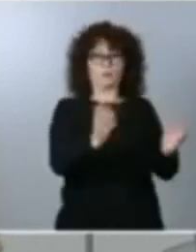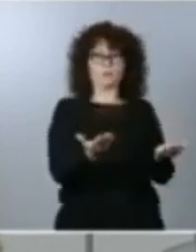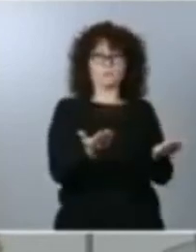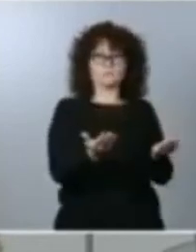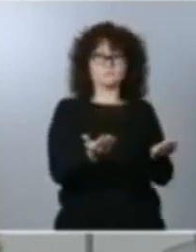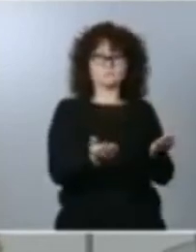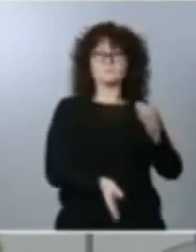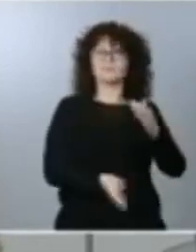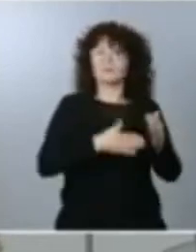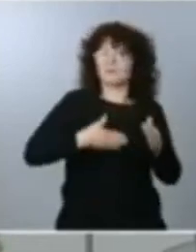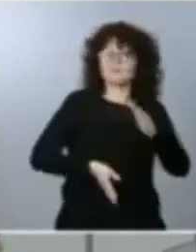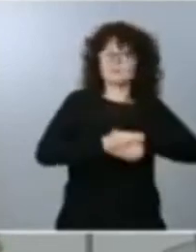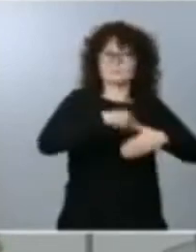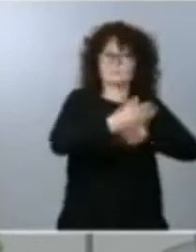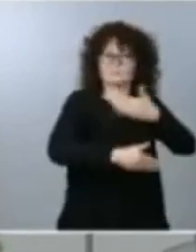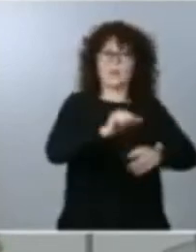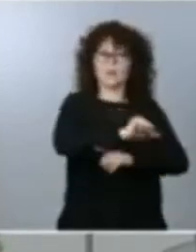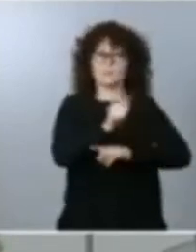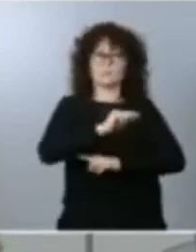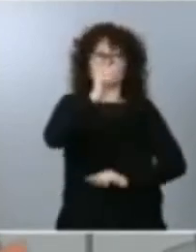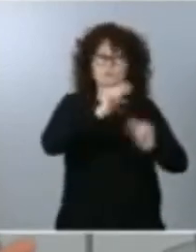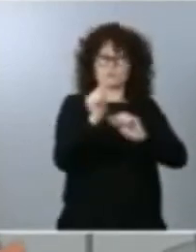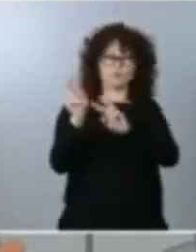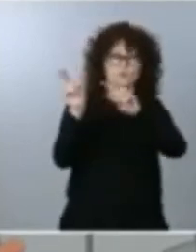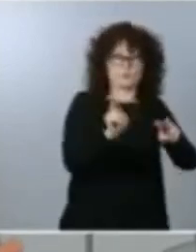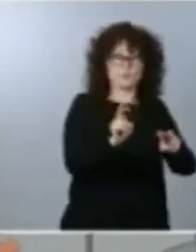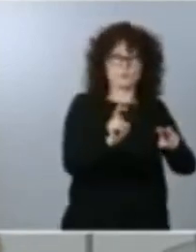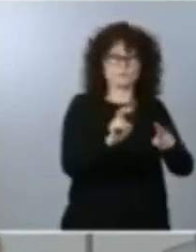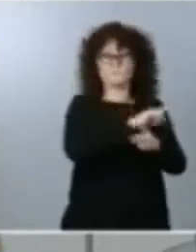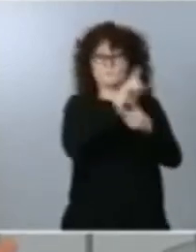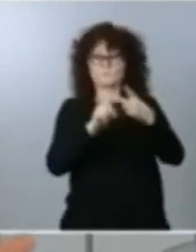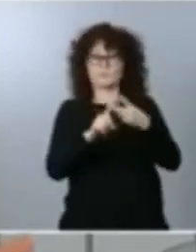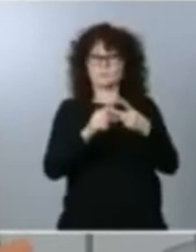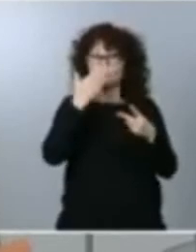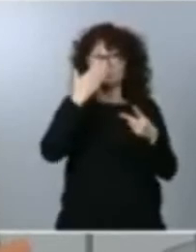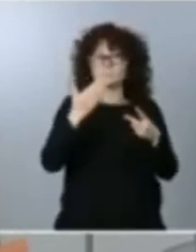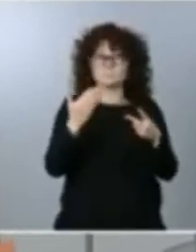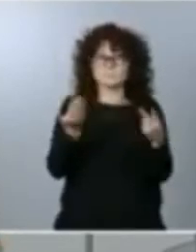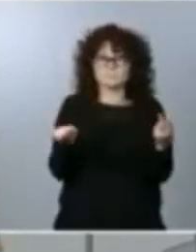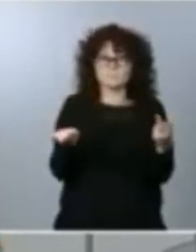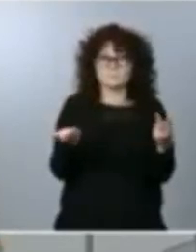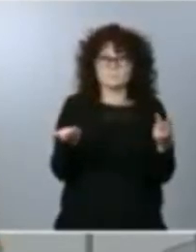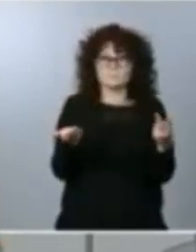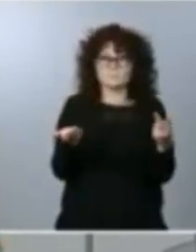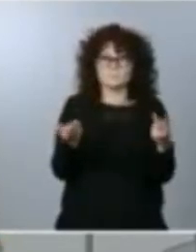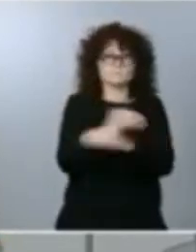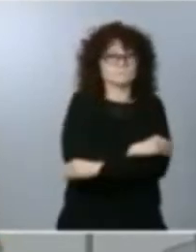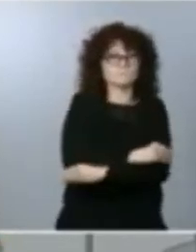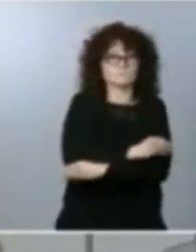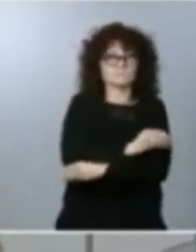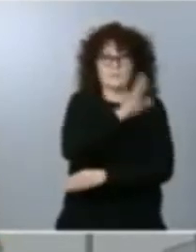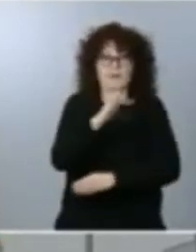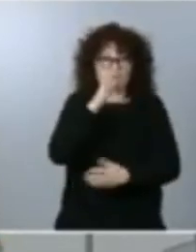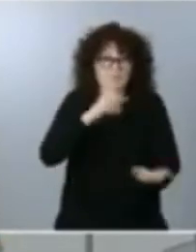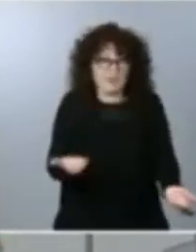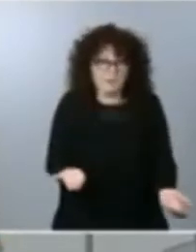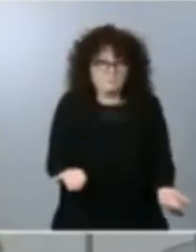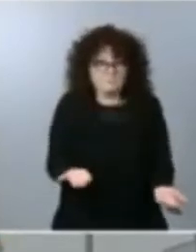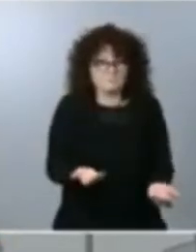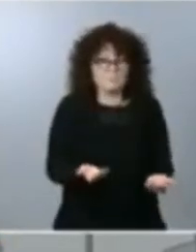segunda cuestión pues que quiere que le diga pues me parece fatal no lo comparto y en tercer lugar sobre